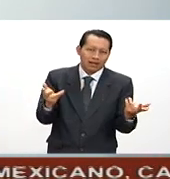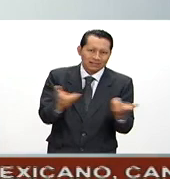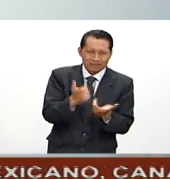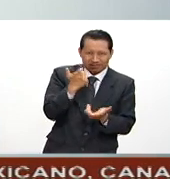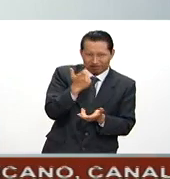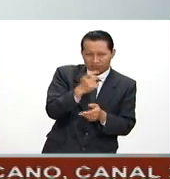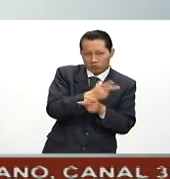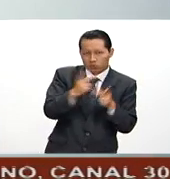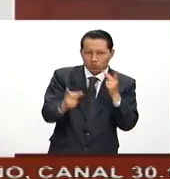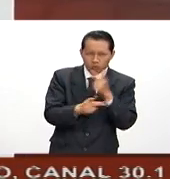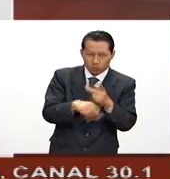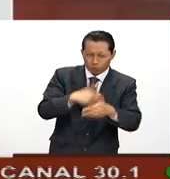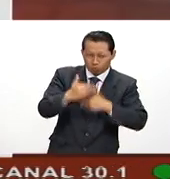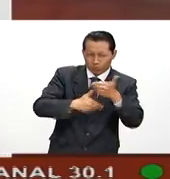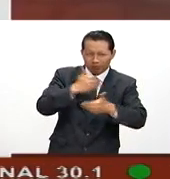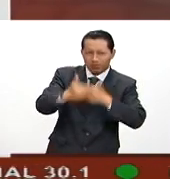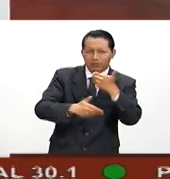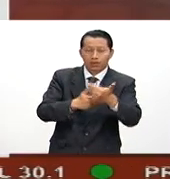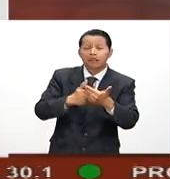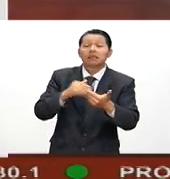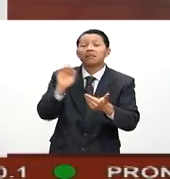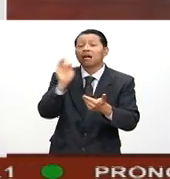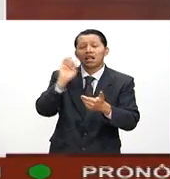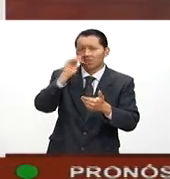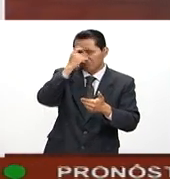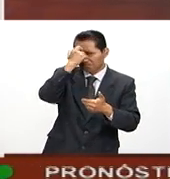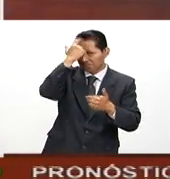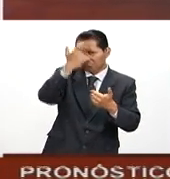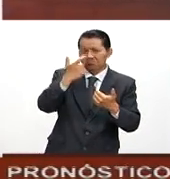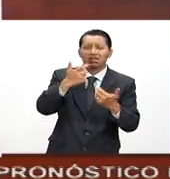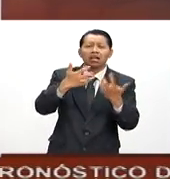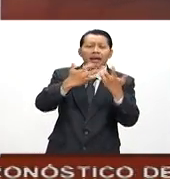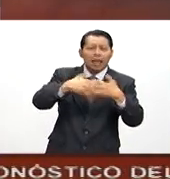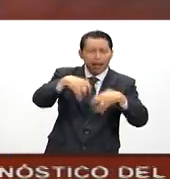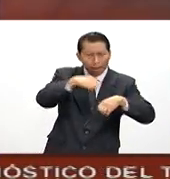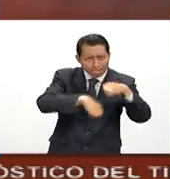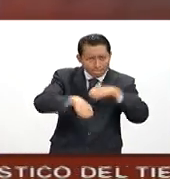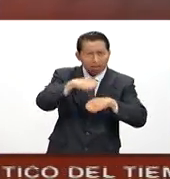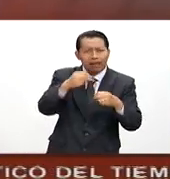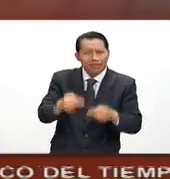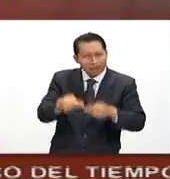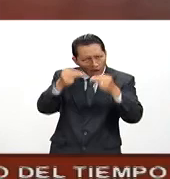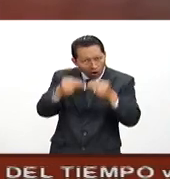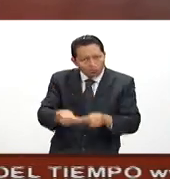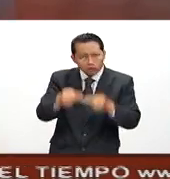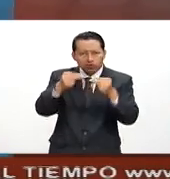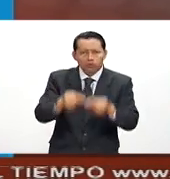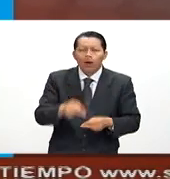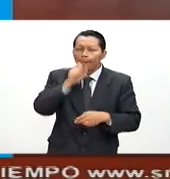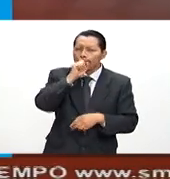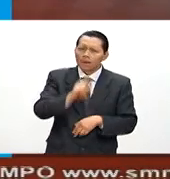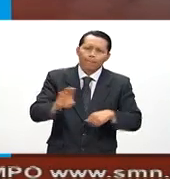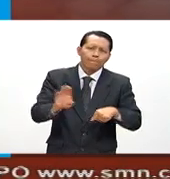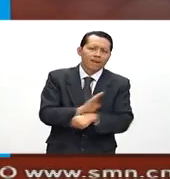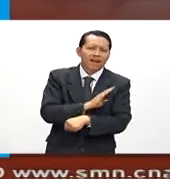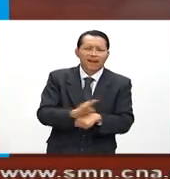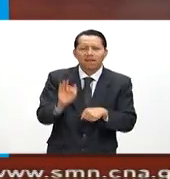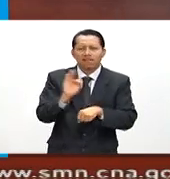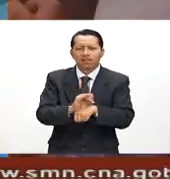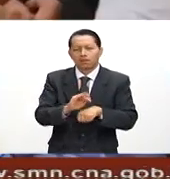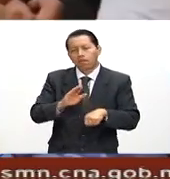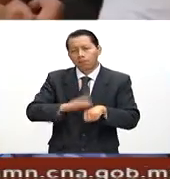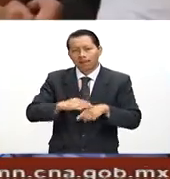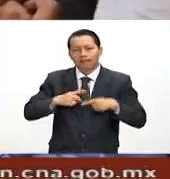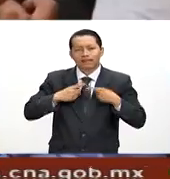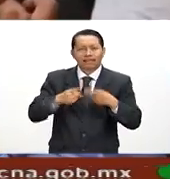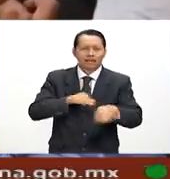para su propia vida. Crear empresas, crear negocios que a ellos mismos les va a ser benéfico y bueno, que generen más empleos para el